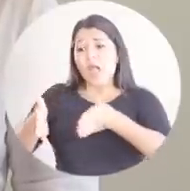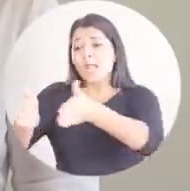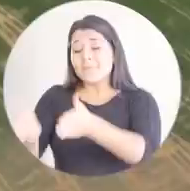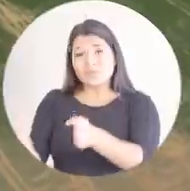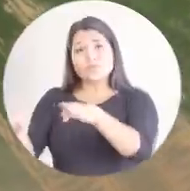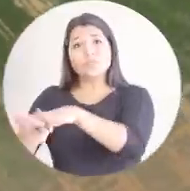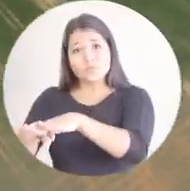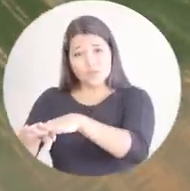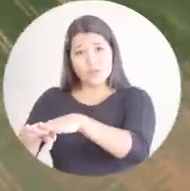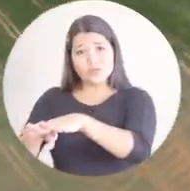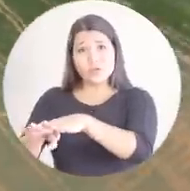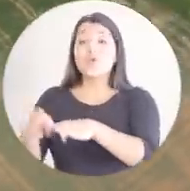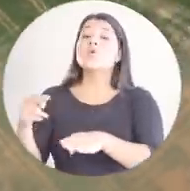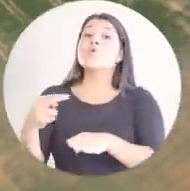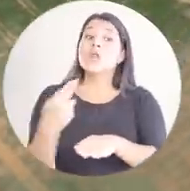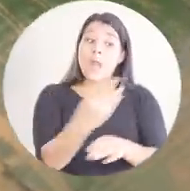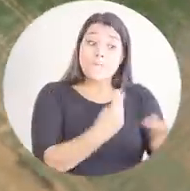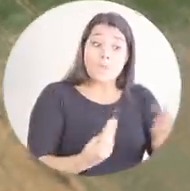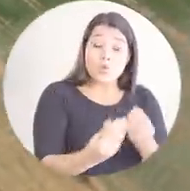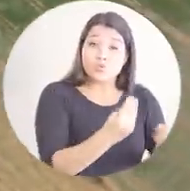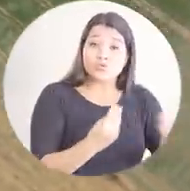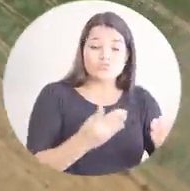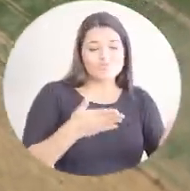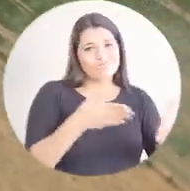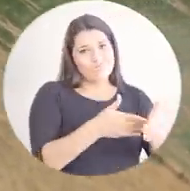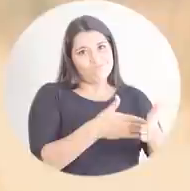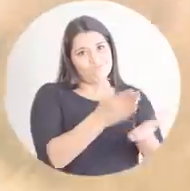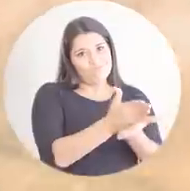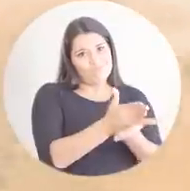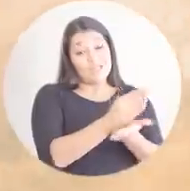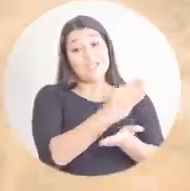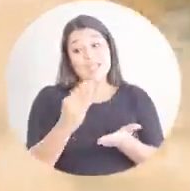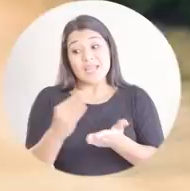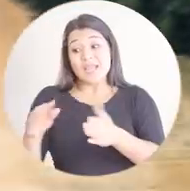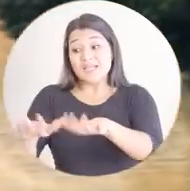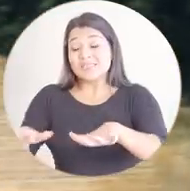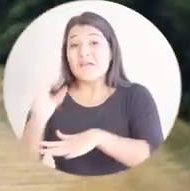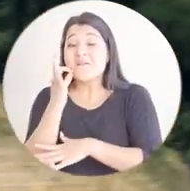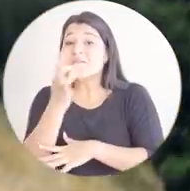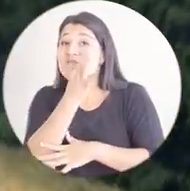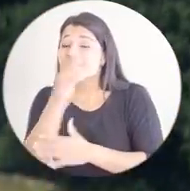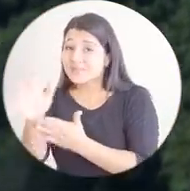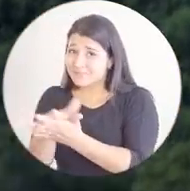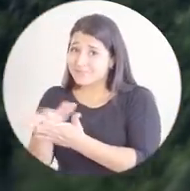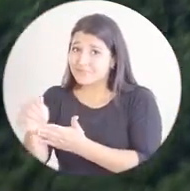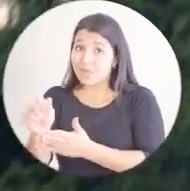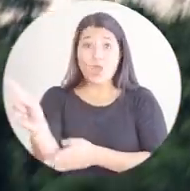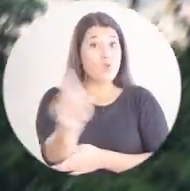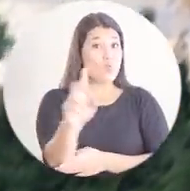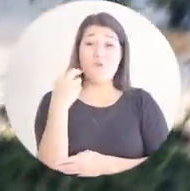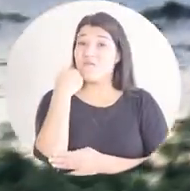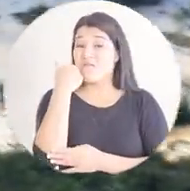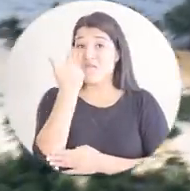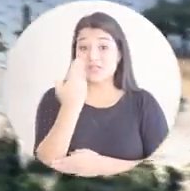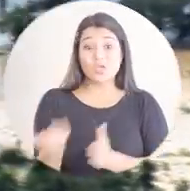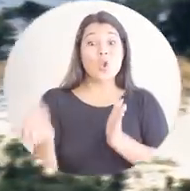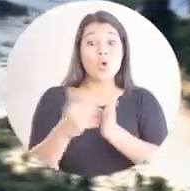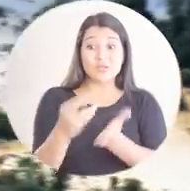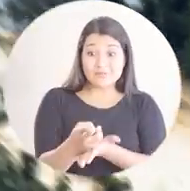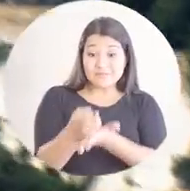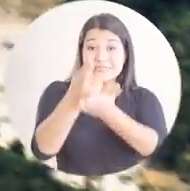bloqueados. Nuestra producción se lesionó y nuestros campos están heridos. No será sencillo ni rápido.